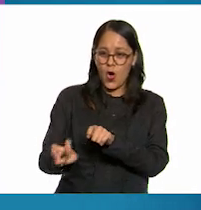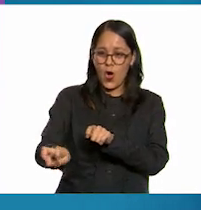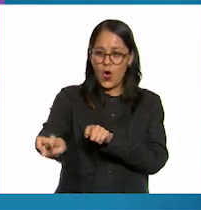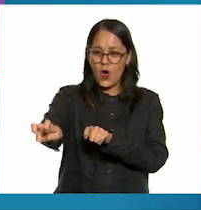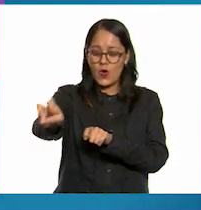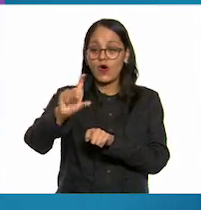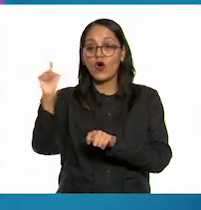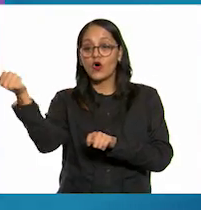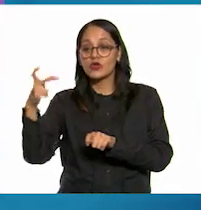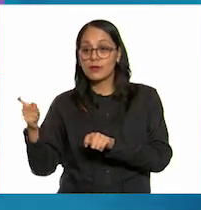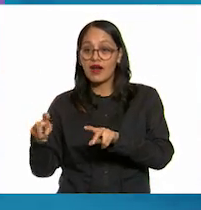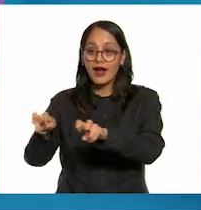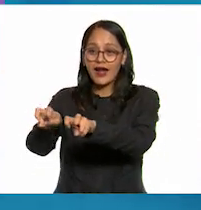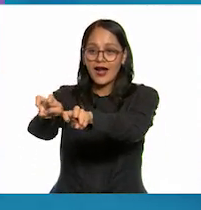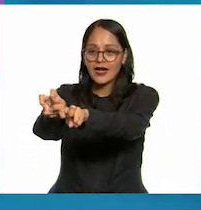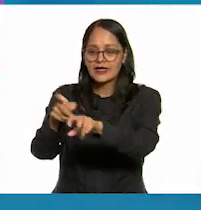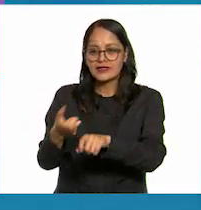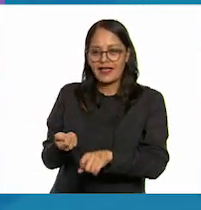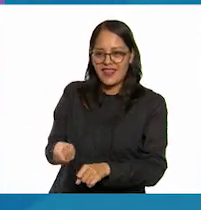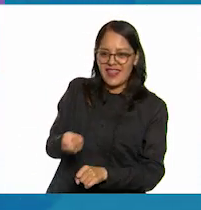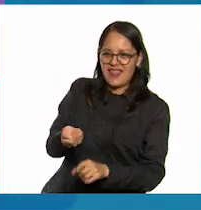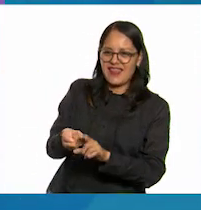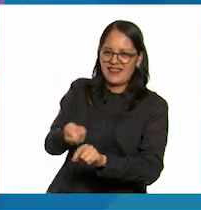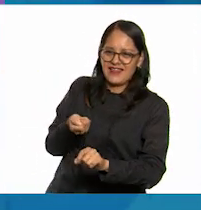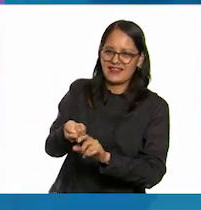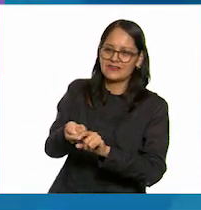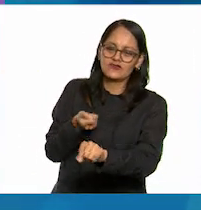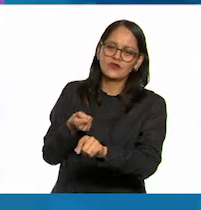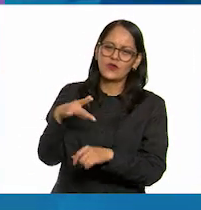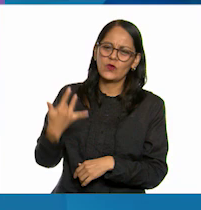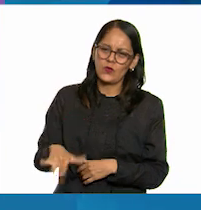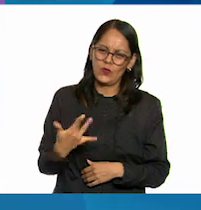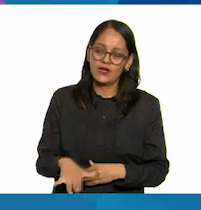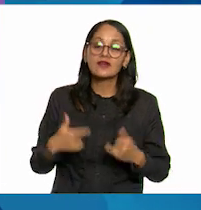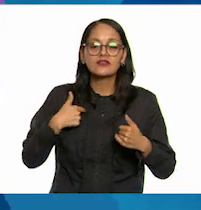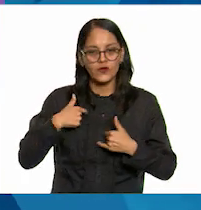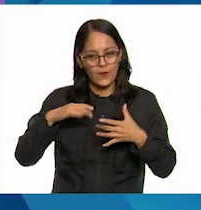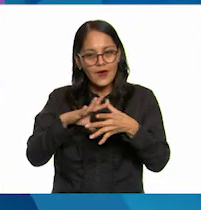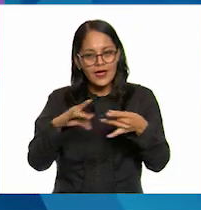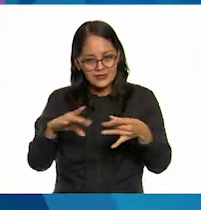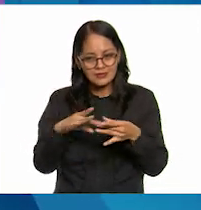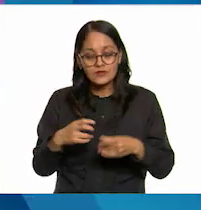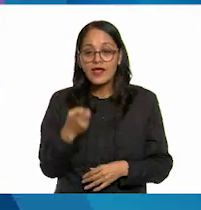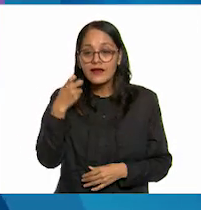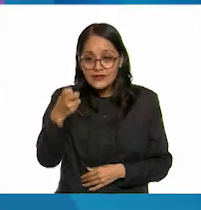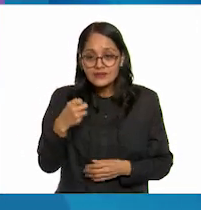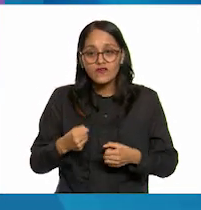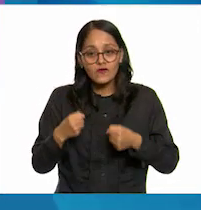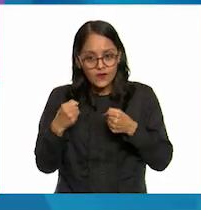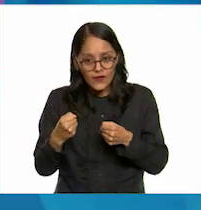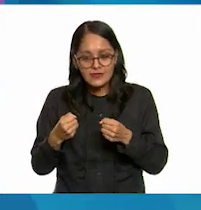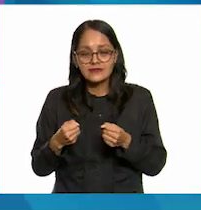ajo con otro perrito pero bueno pues este así le expliqué lo de fricción y fuerza fuerza y fricción pobre jimenita